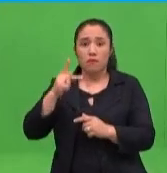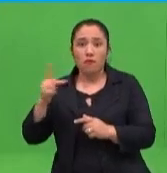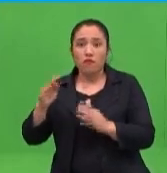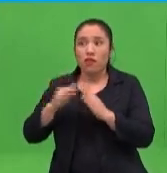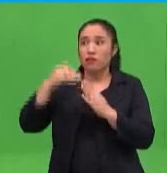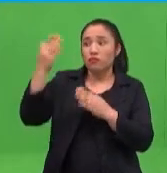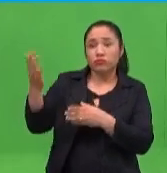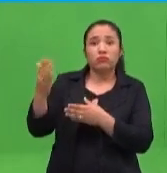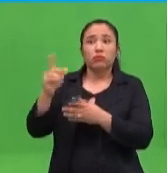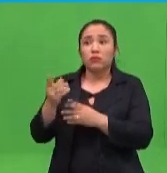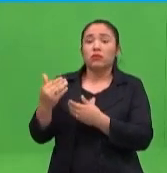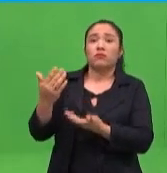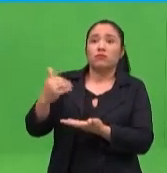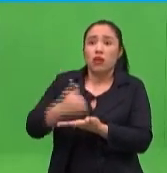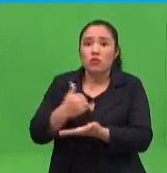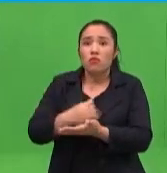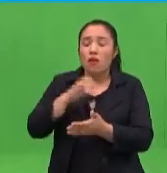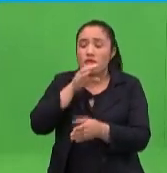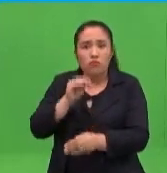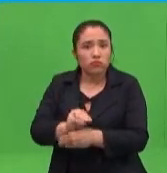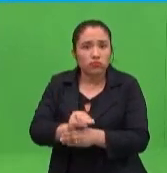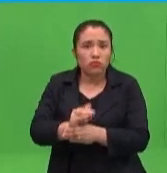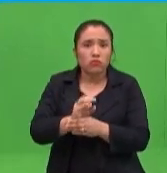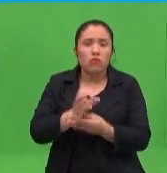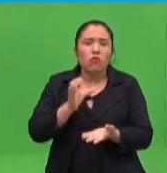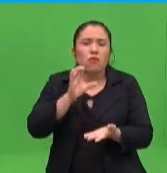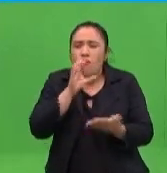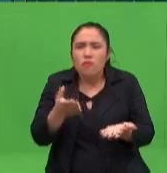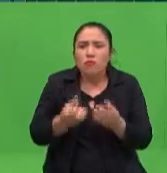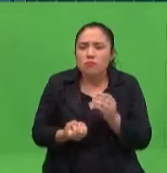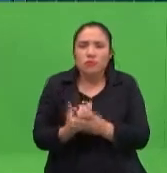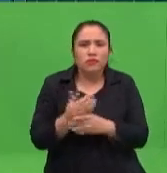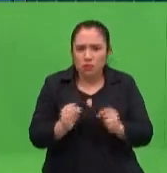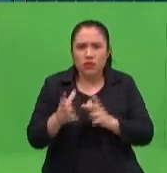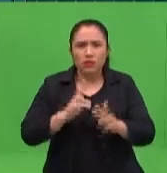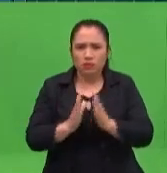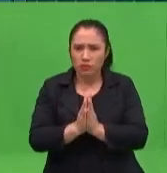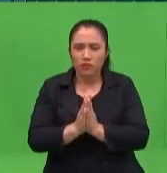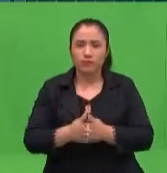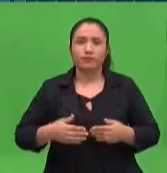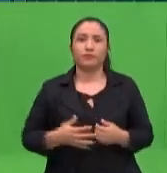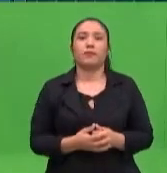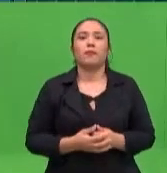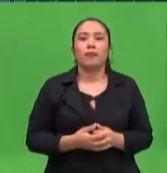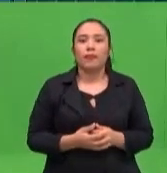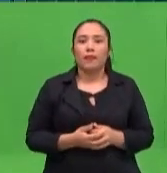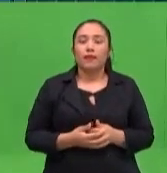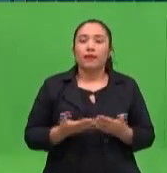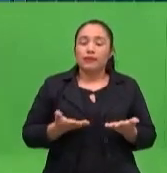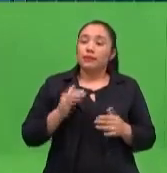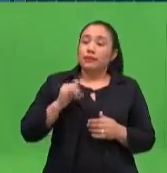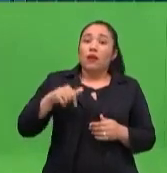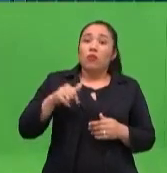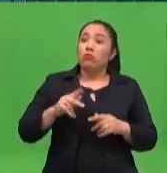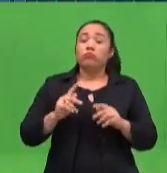empleando las plataformas educativas. ¿Cómo comenzamos, licenciada? A ver. Sí. Realmente a las familias paraguayas, ¿verdad?